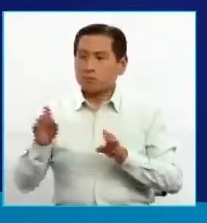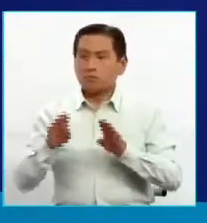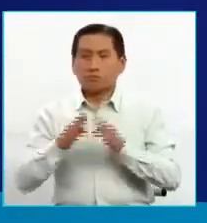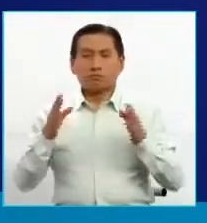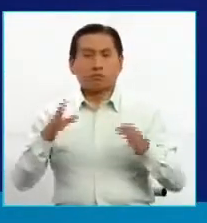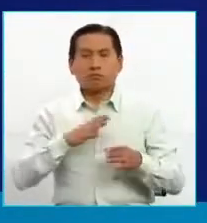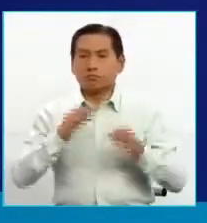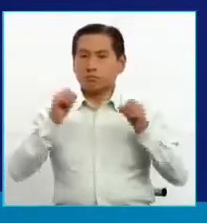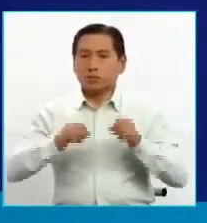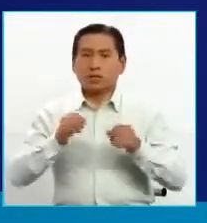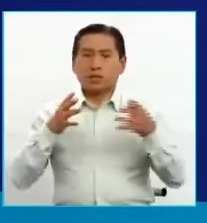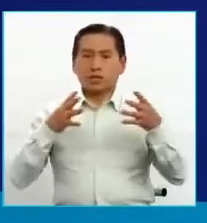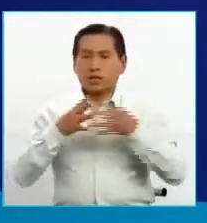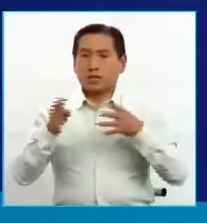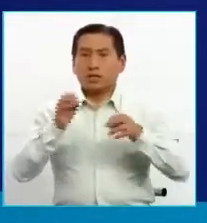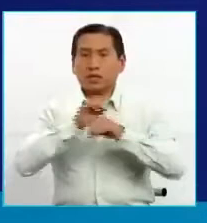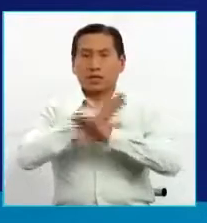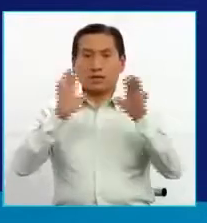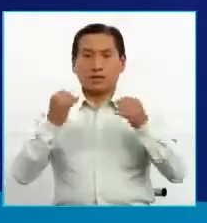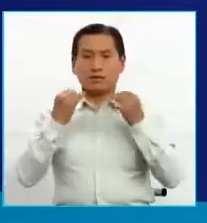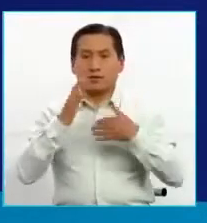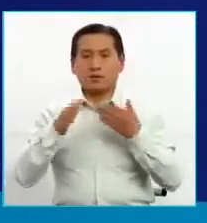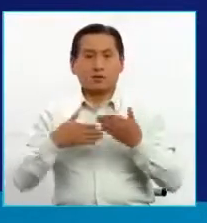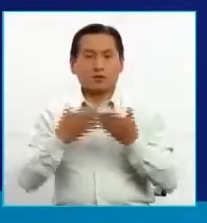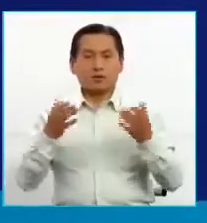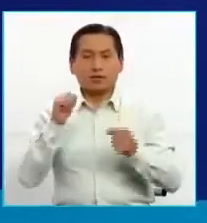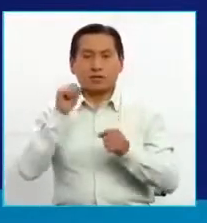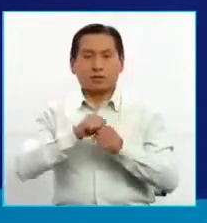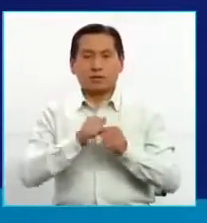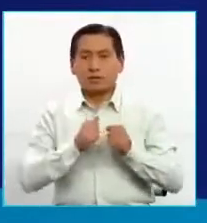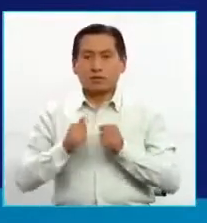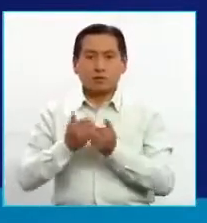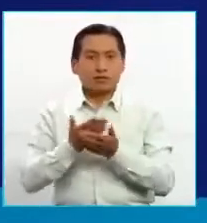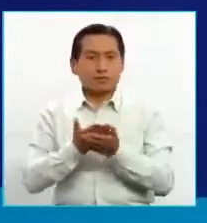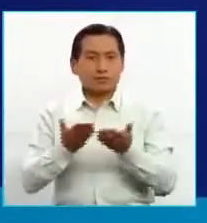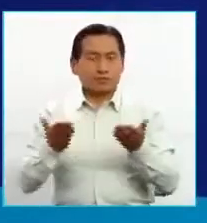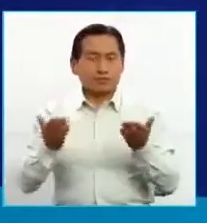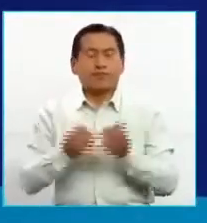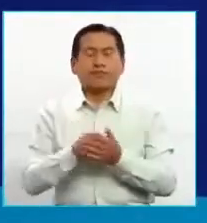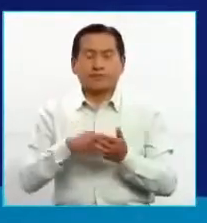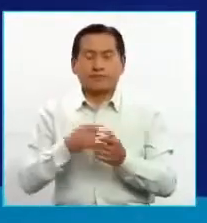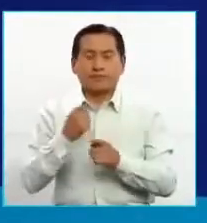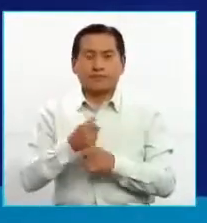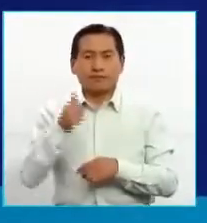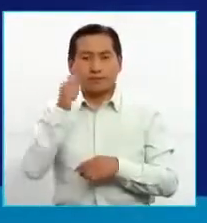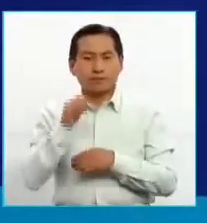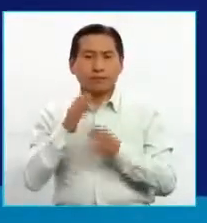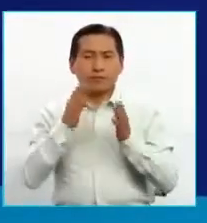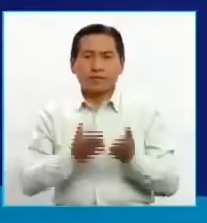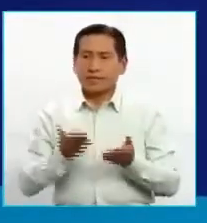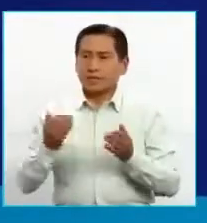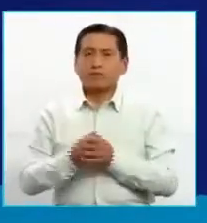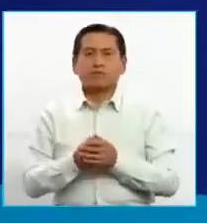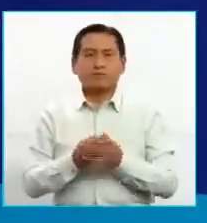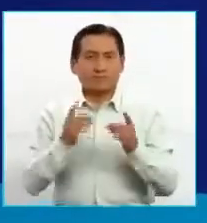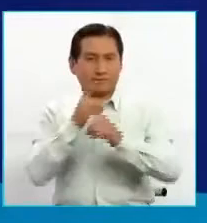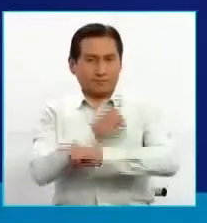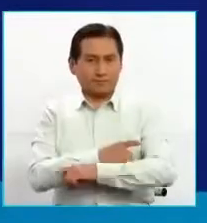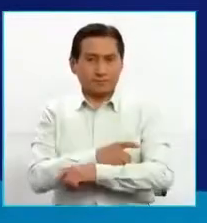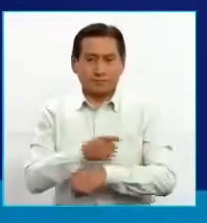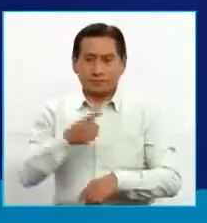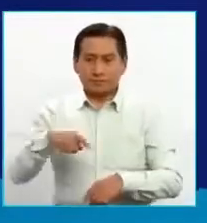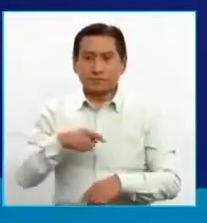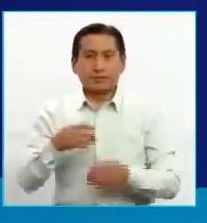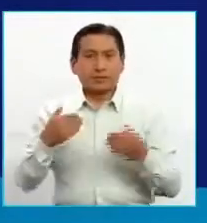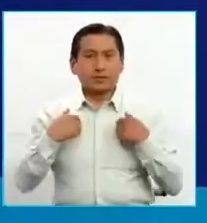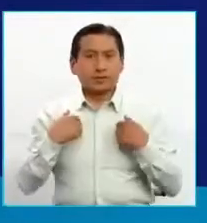transparencia total para, sin duda alguna, también trabajar en compañía de nuestra sociedad, como lo ha declarado la ministra acá en nuestra entrevista. Hacemos una pausa y a la vuelta